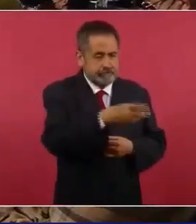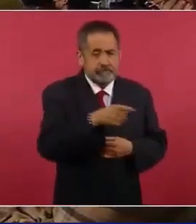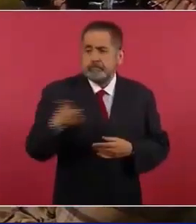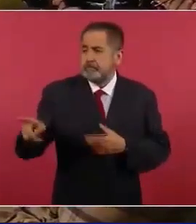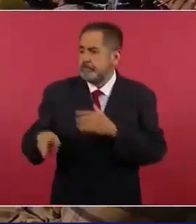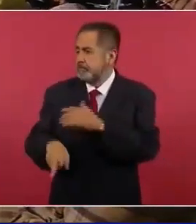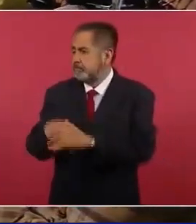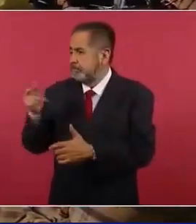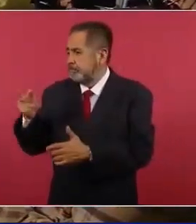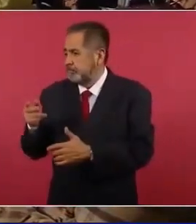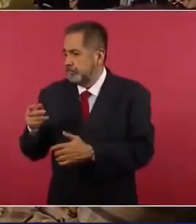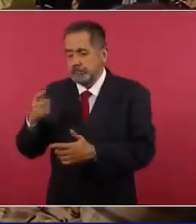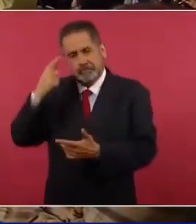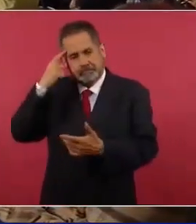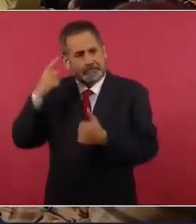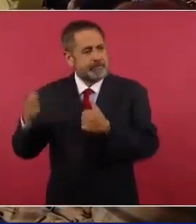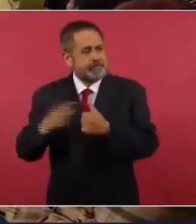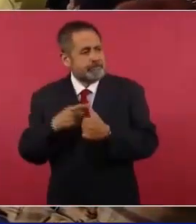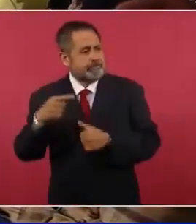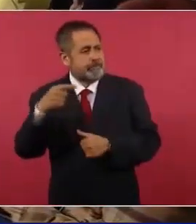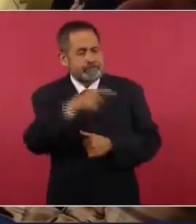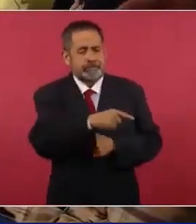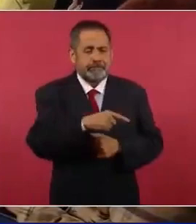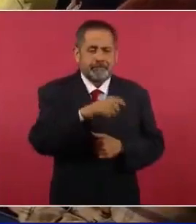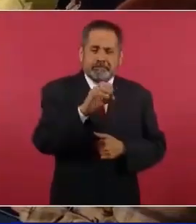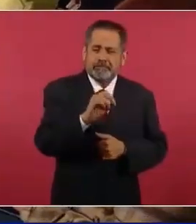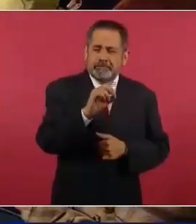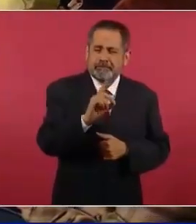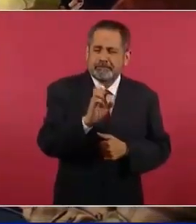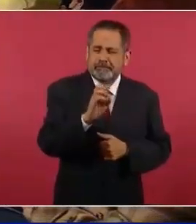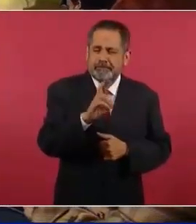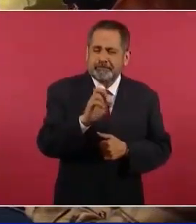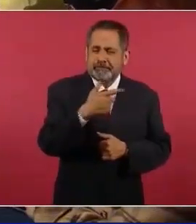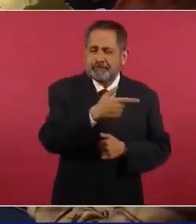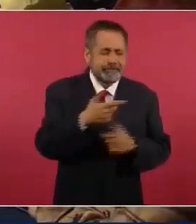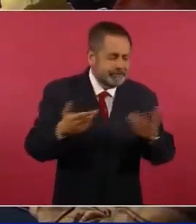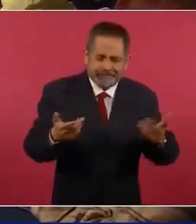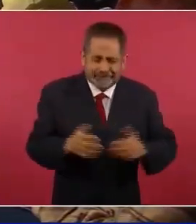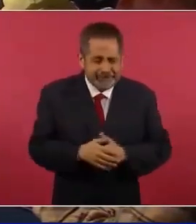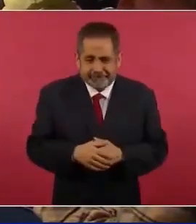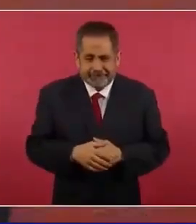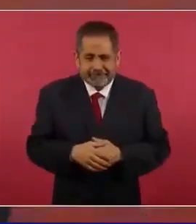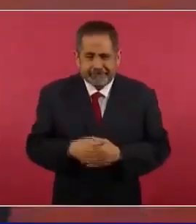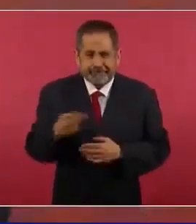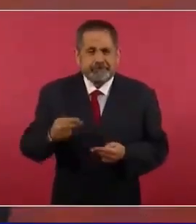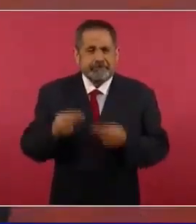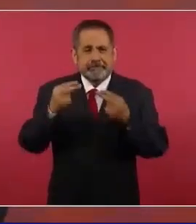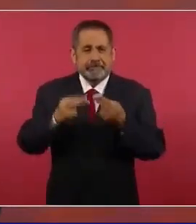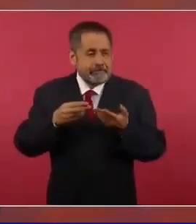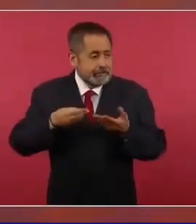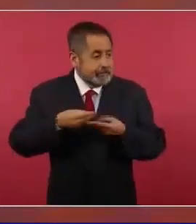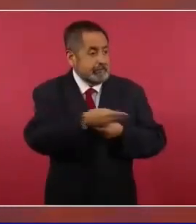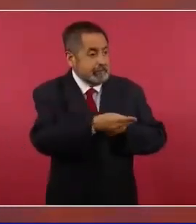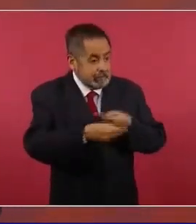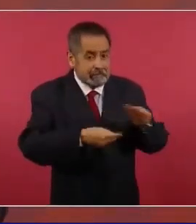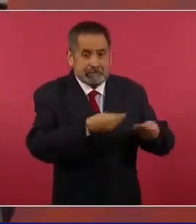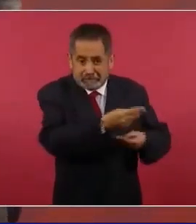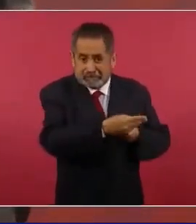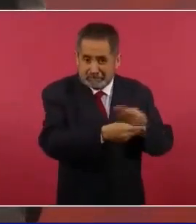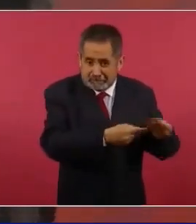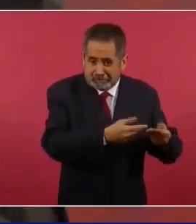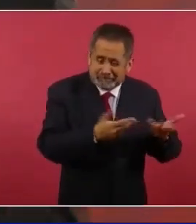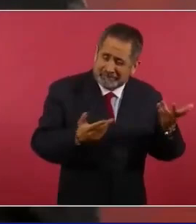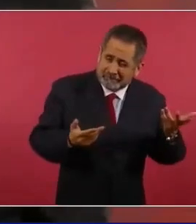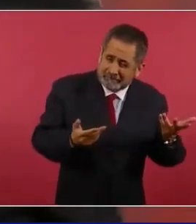la preferencia a Odebrecht, esos eran los negocios. Bueno, en este caso…